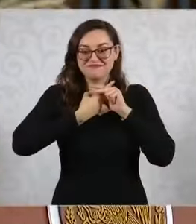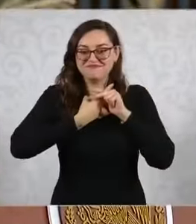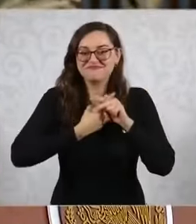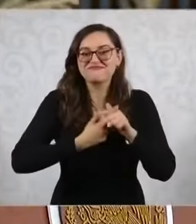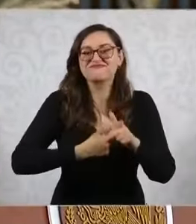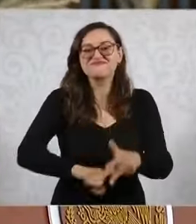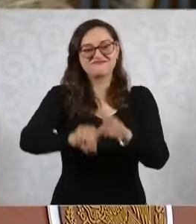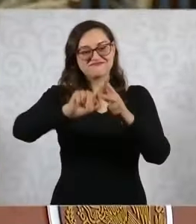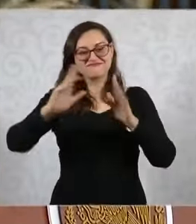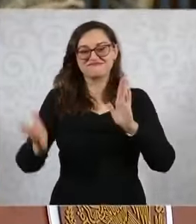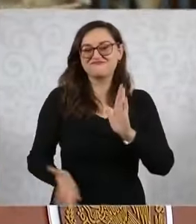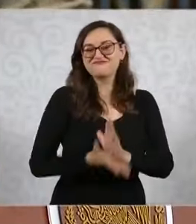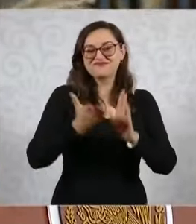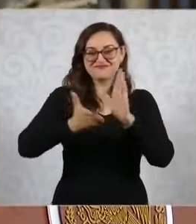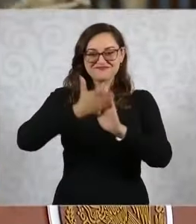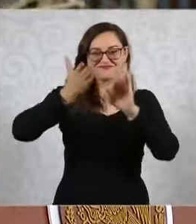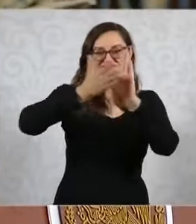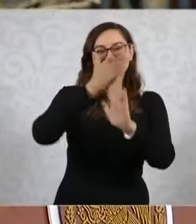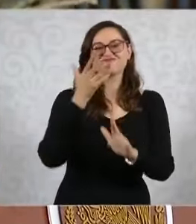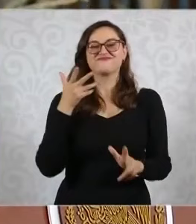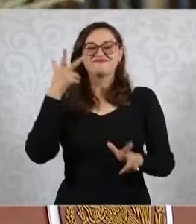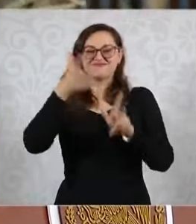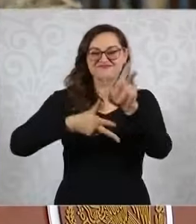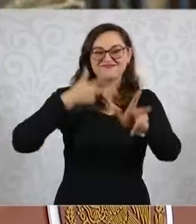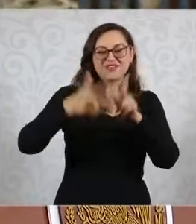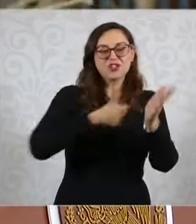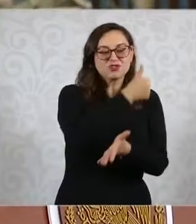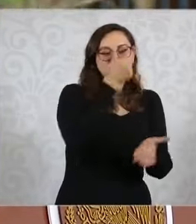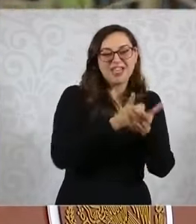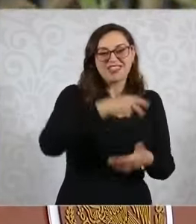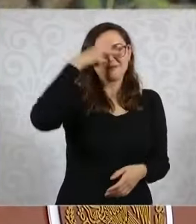salida del Tren México-Pachuca.